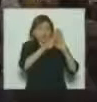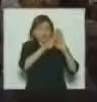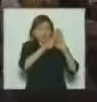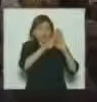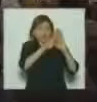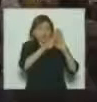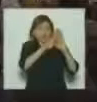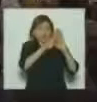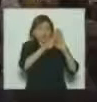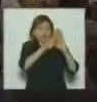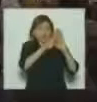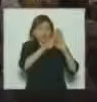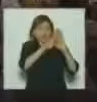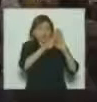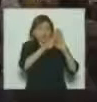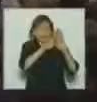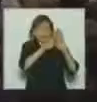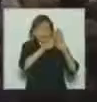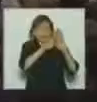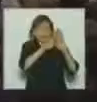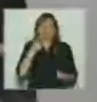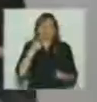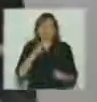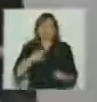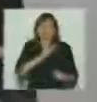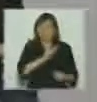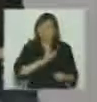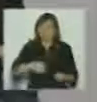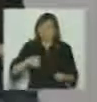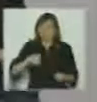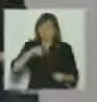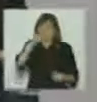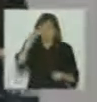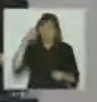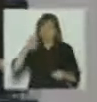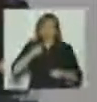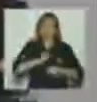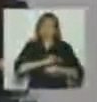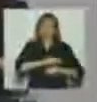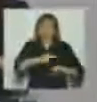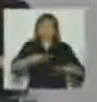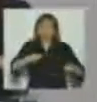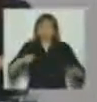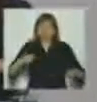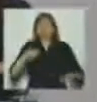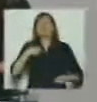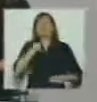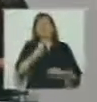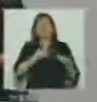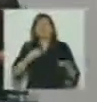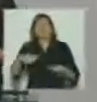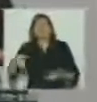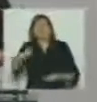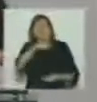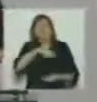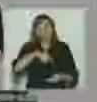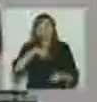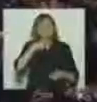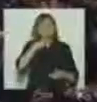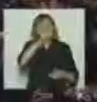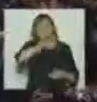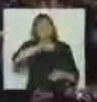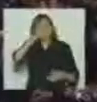esto? Que el Estado va a ayudar a través de licitaciones asociadas con el INCA, con RTA,